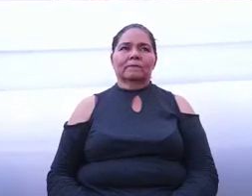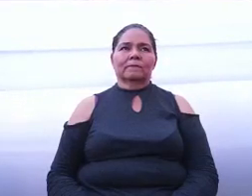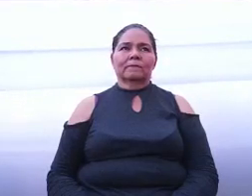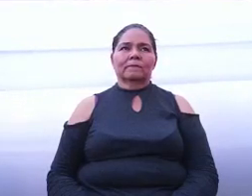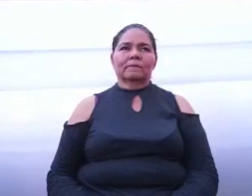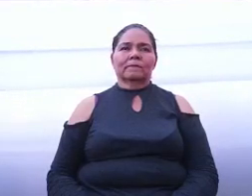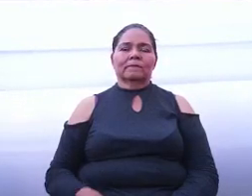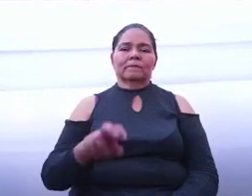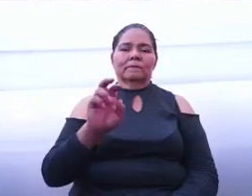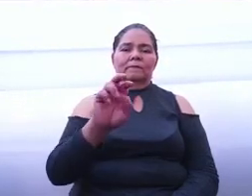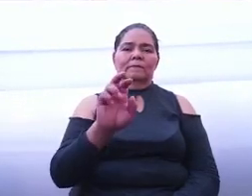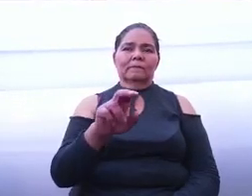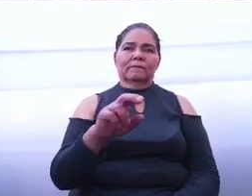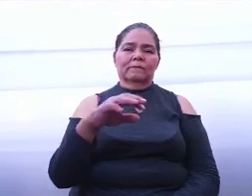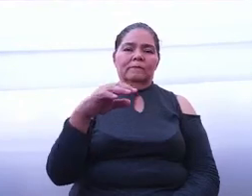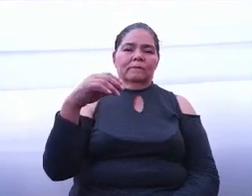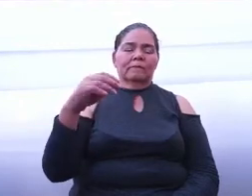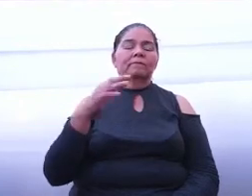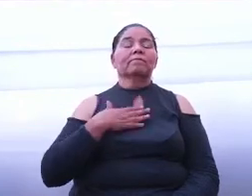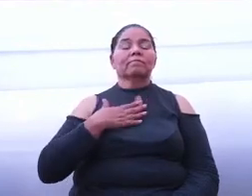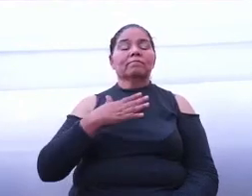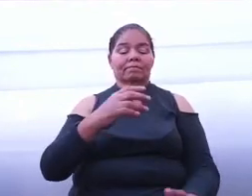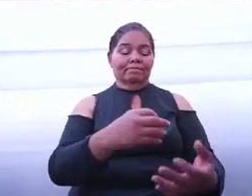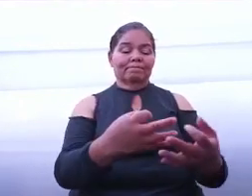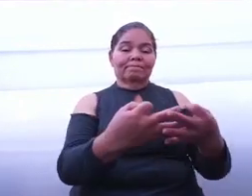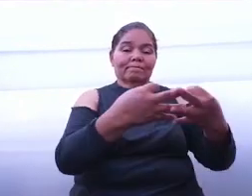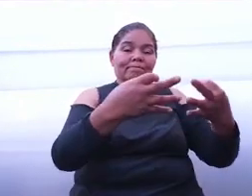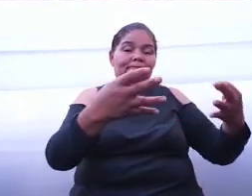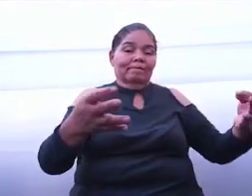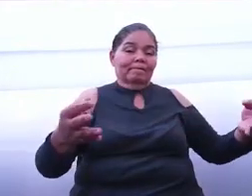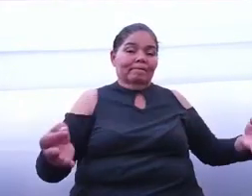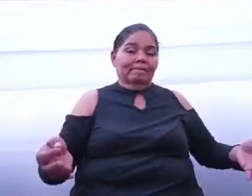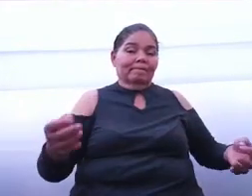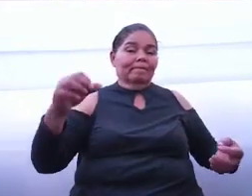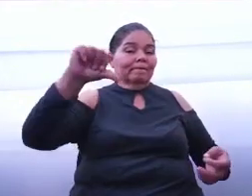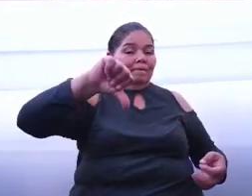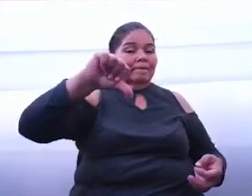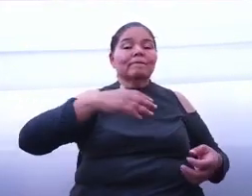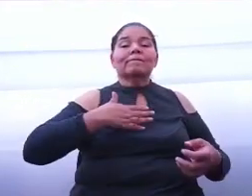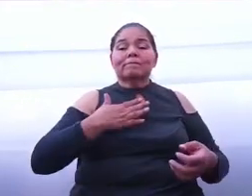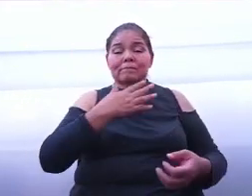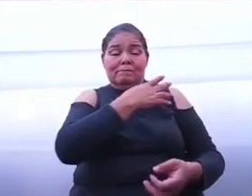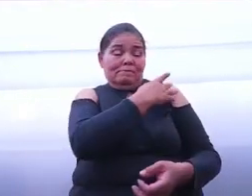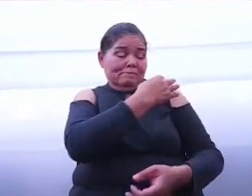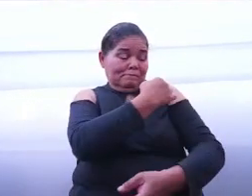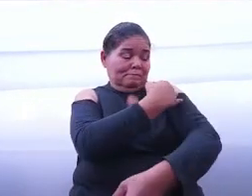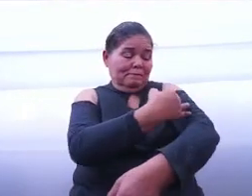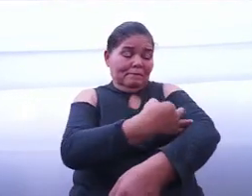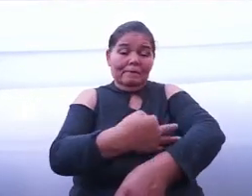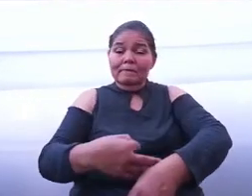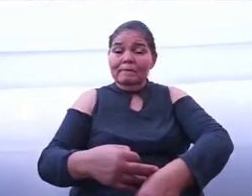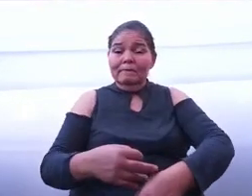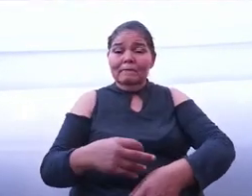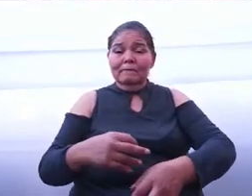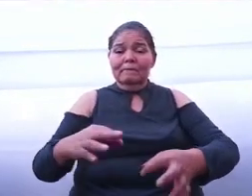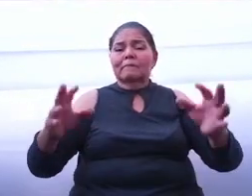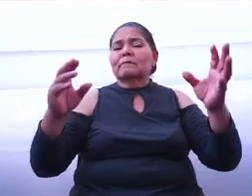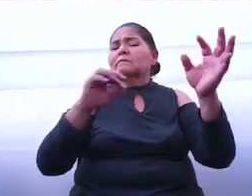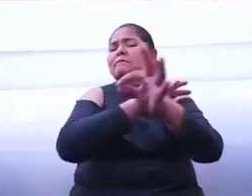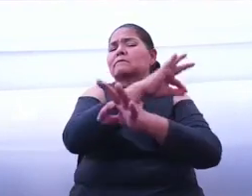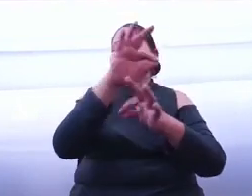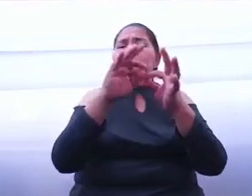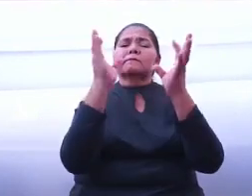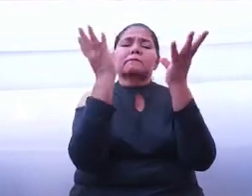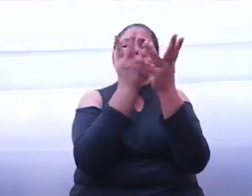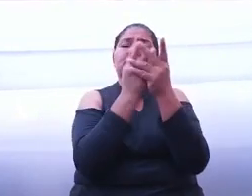Esta es mi tierra, aquí está mi gente y juntos vamos